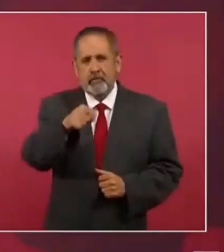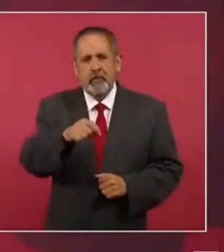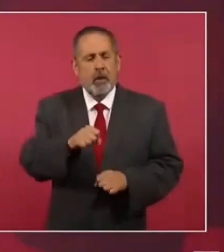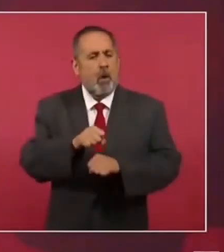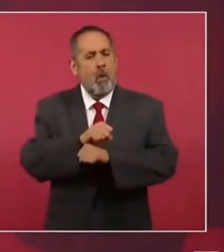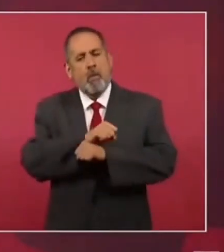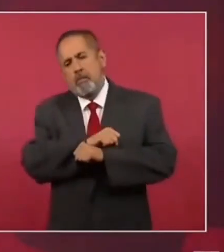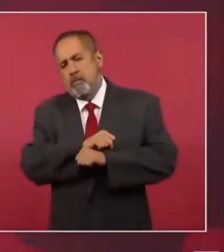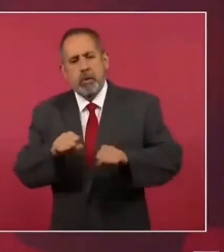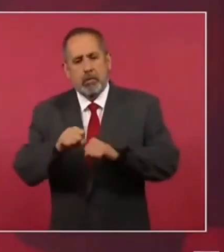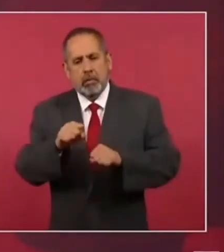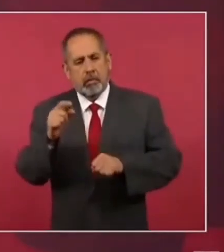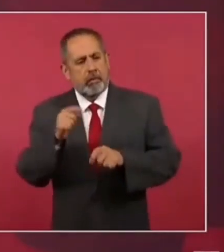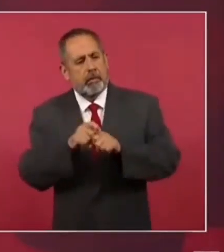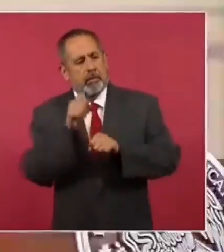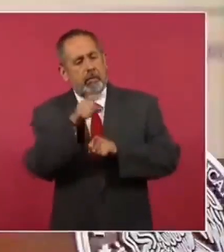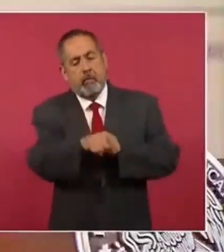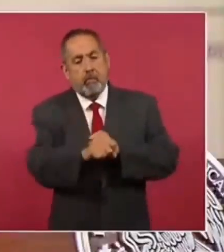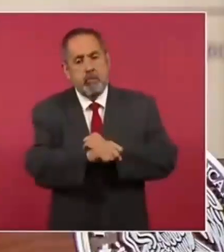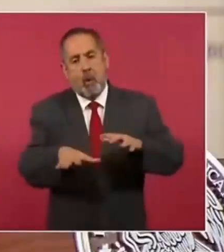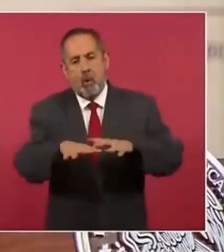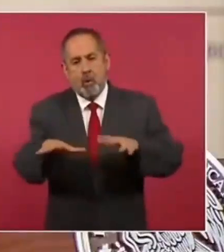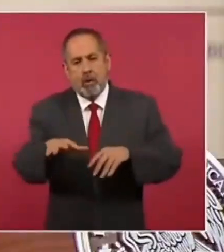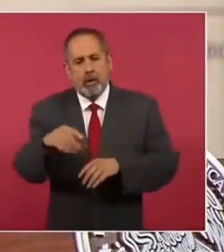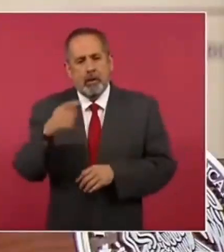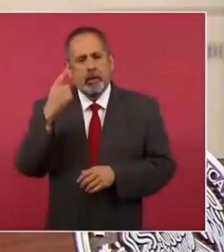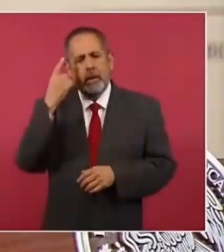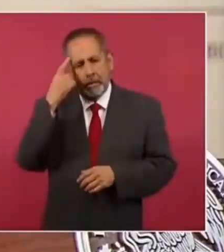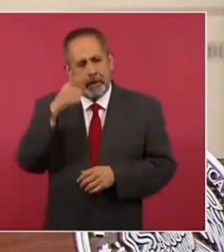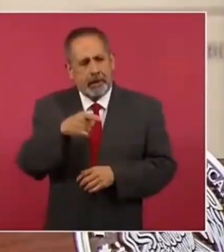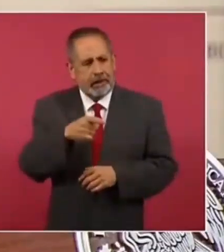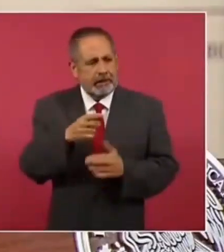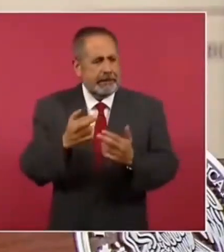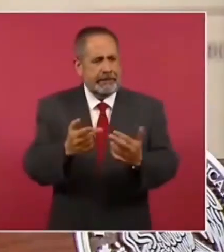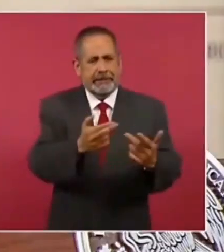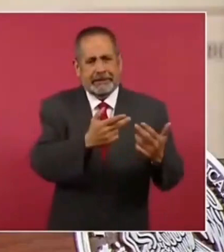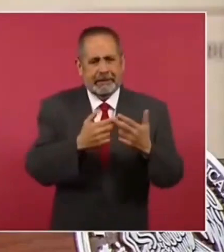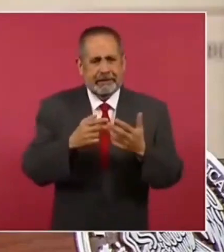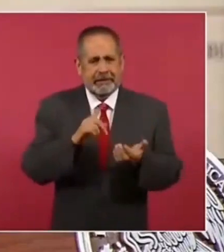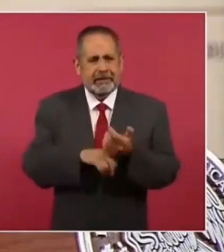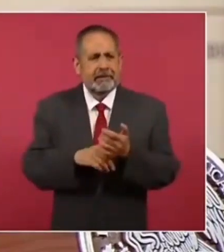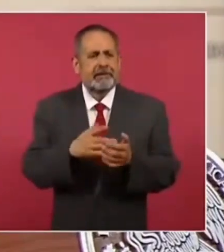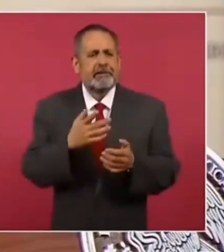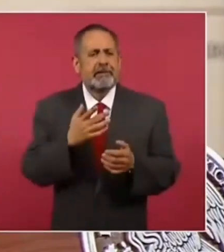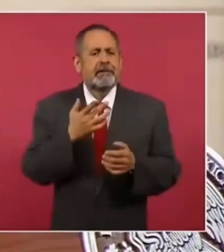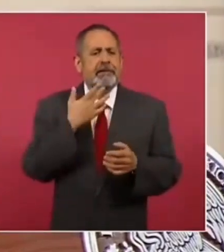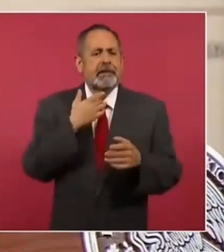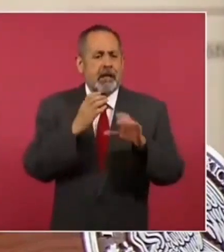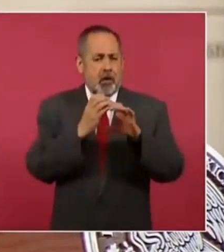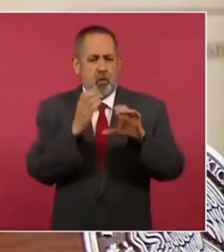para destruir el gasoducto